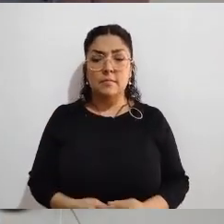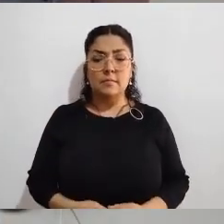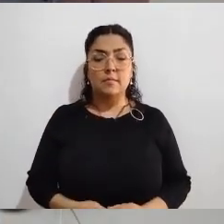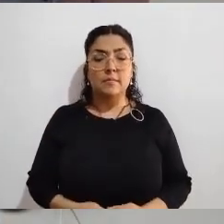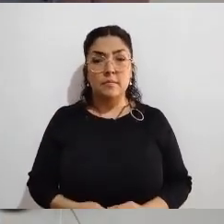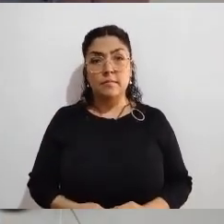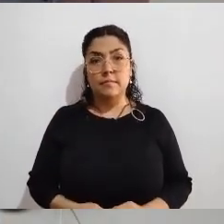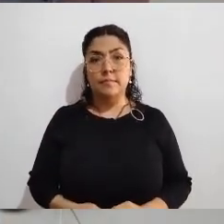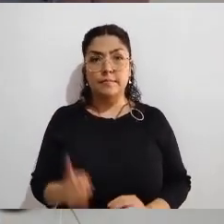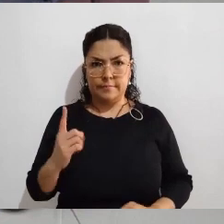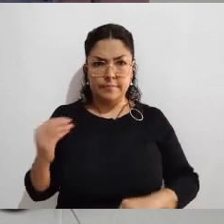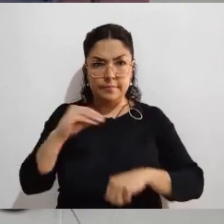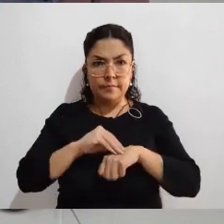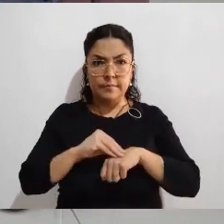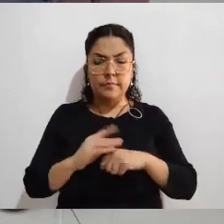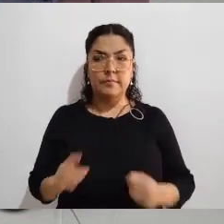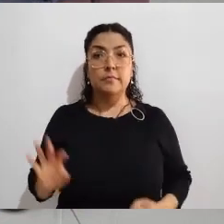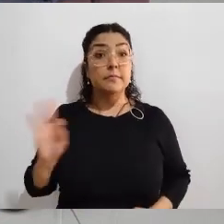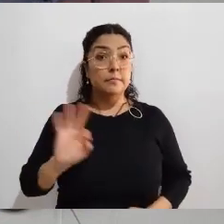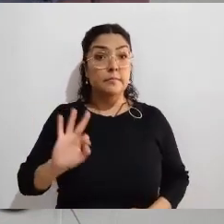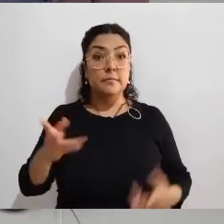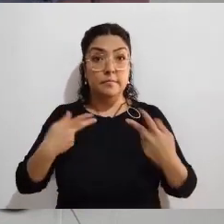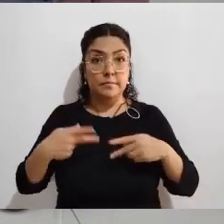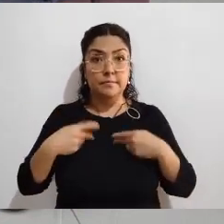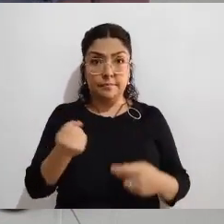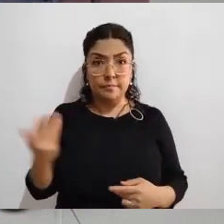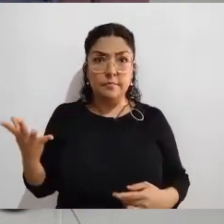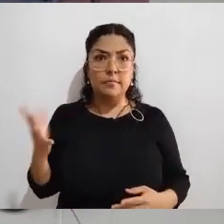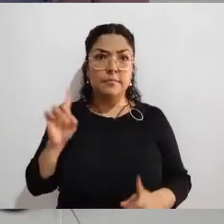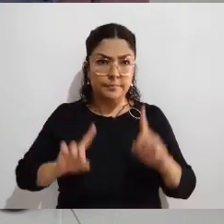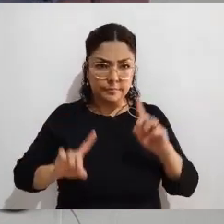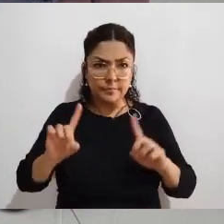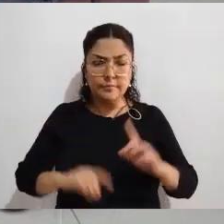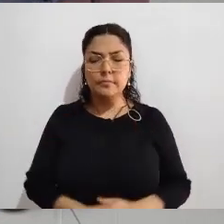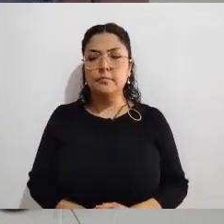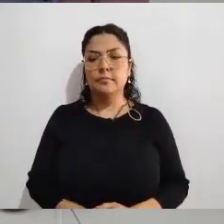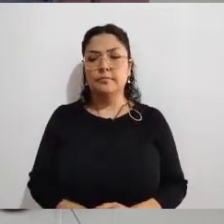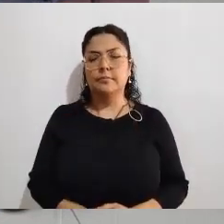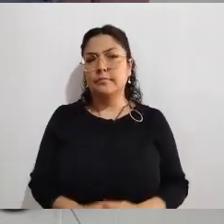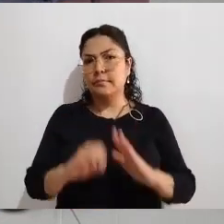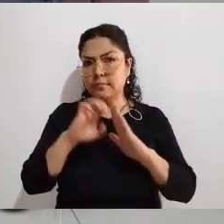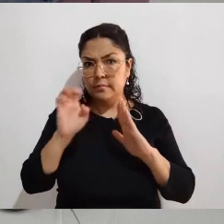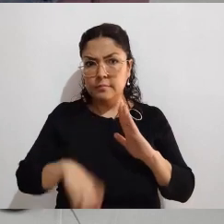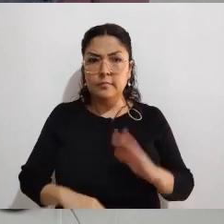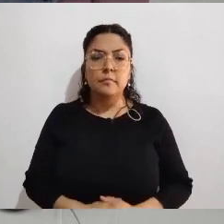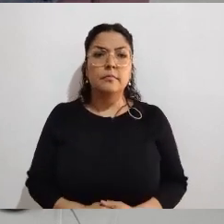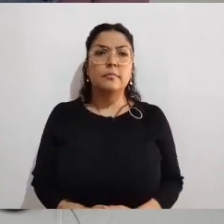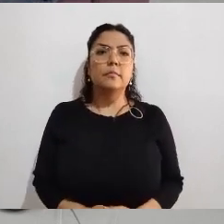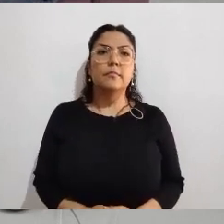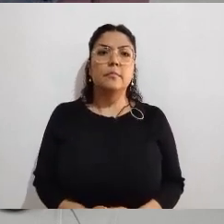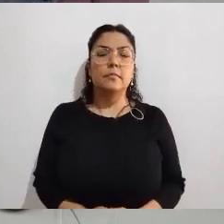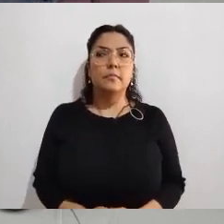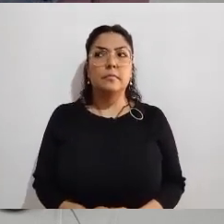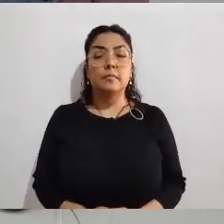trabajamos en la materia electoral, pero que probablemente pueda ser una duda o una inquietud que tiene la ciudadanía. Si yo decido inscribirme, ahorita